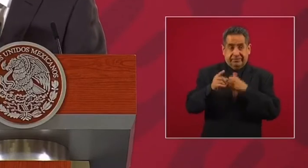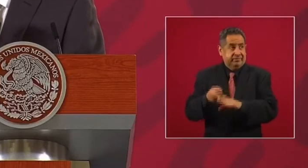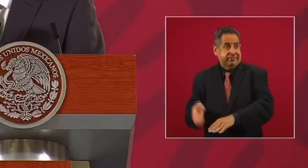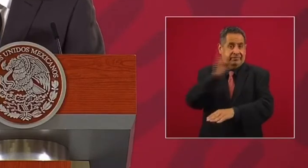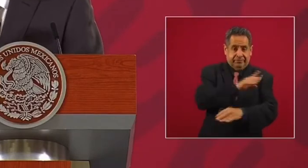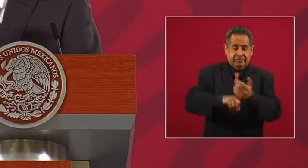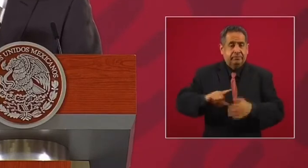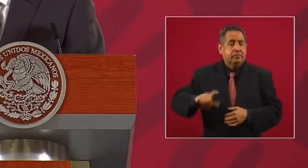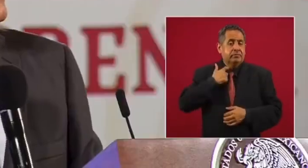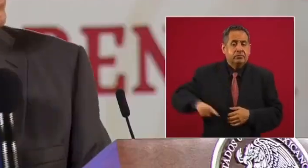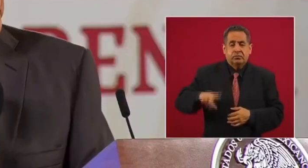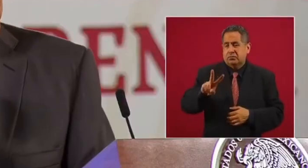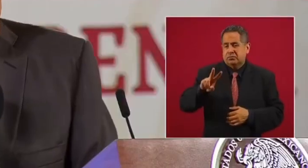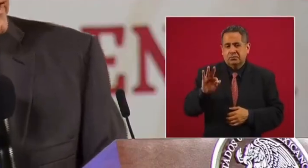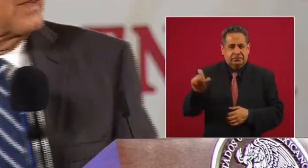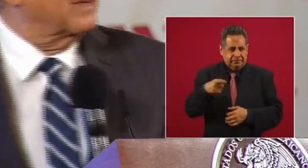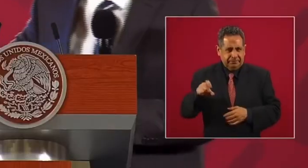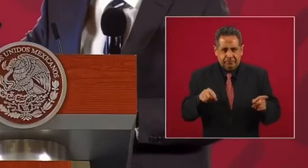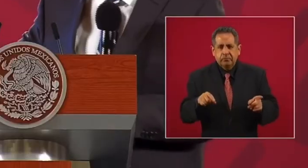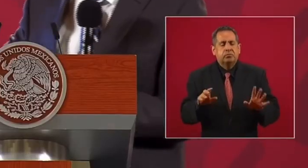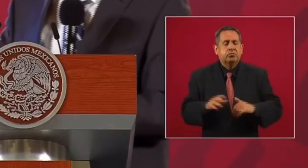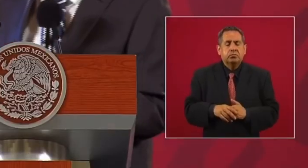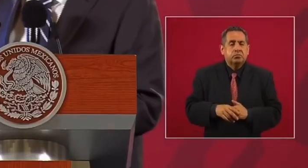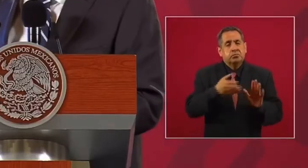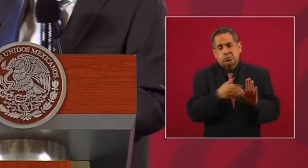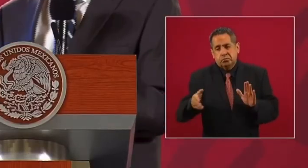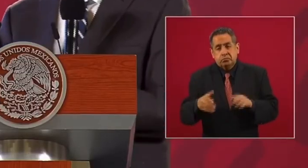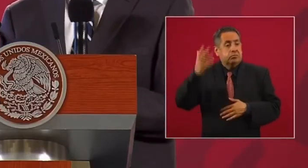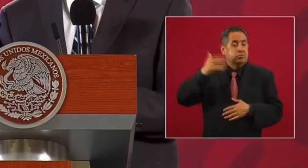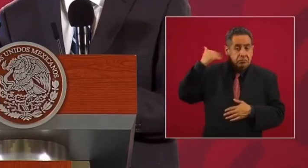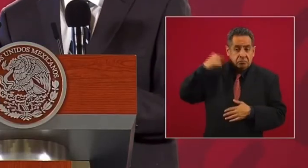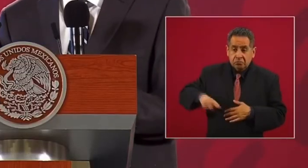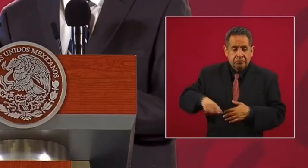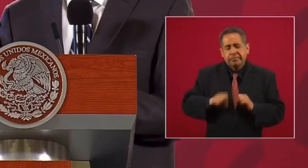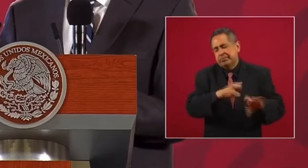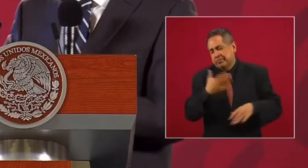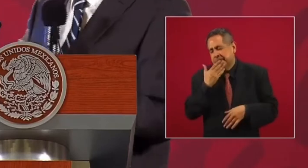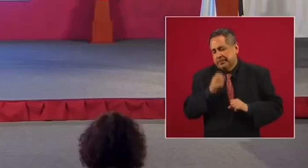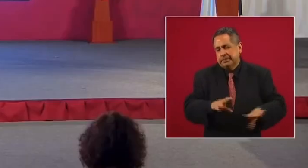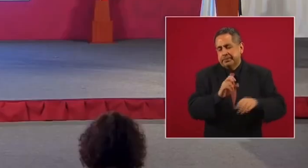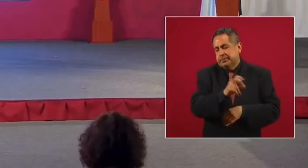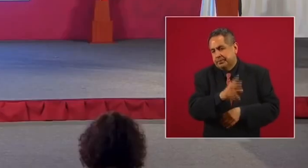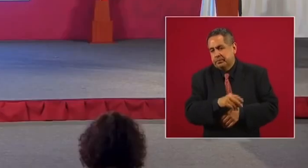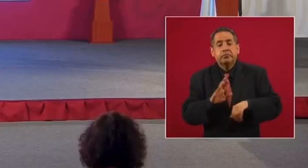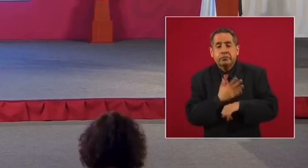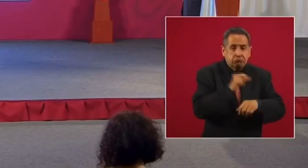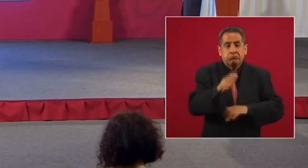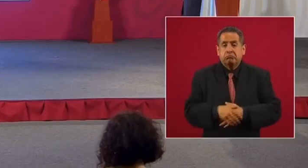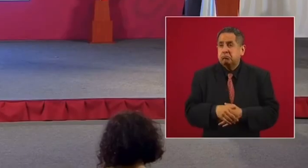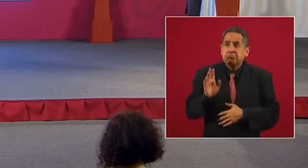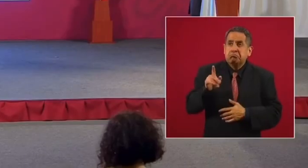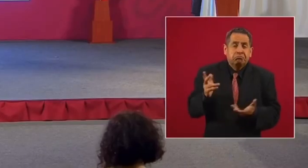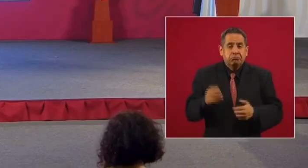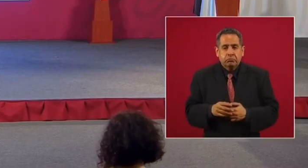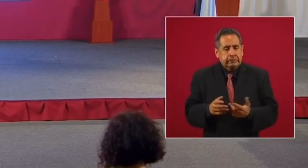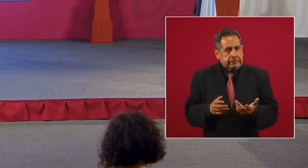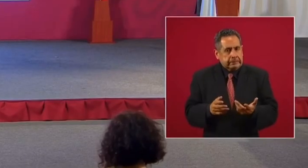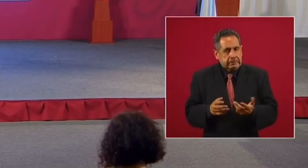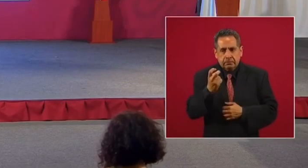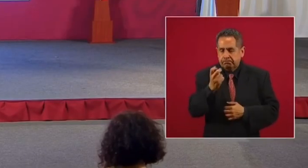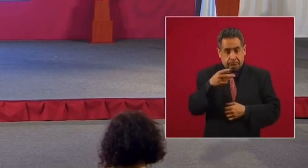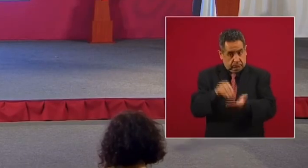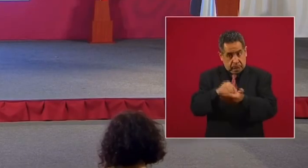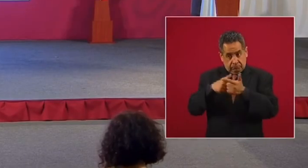desde el gobierno de Fox. Bueno, este asunto se toleraba porque había complicidad. Entonces, ya eso